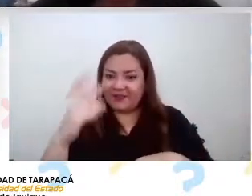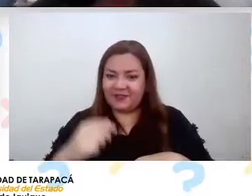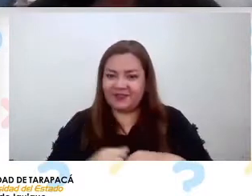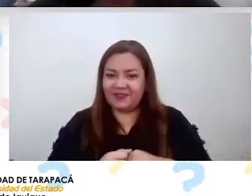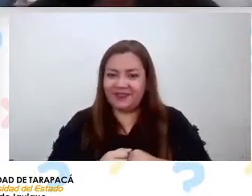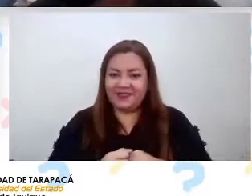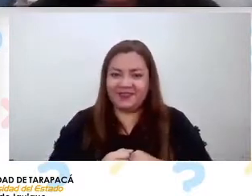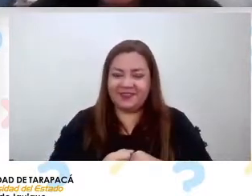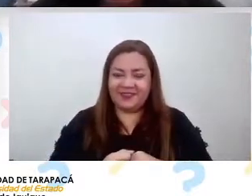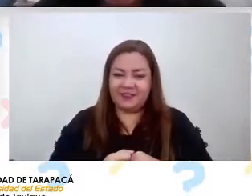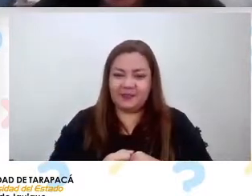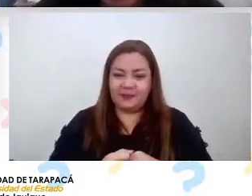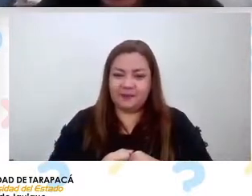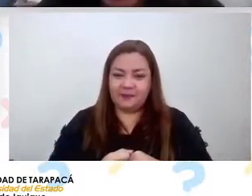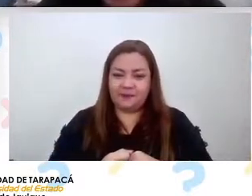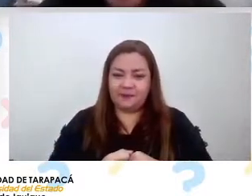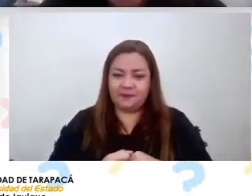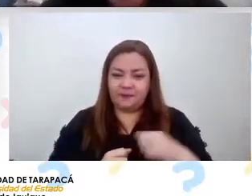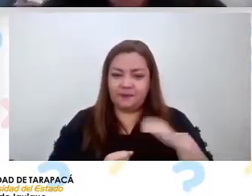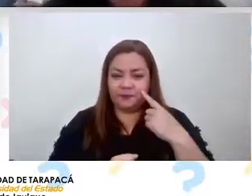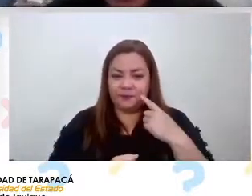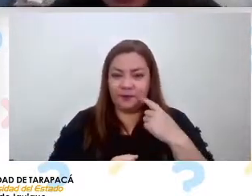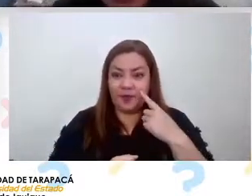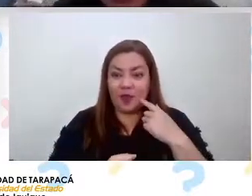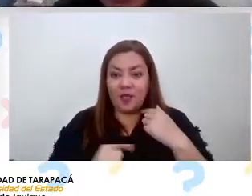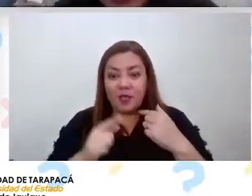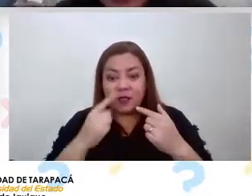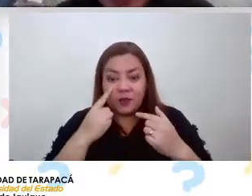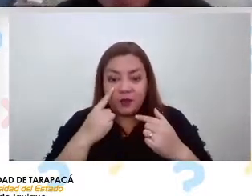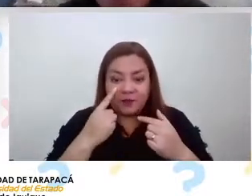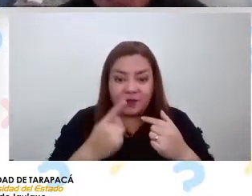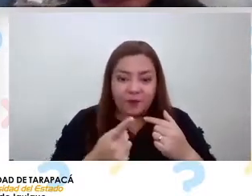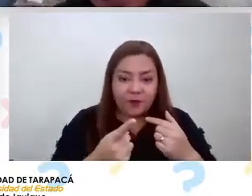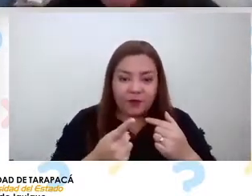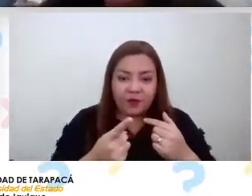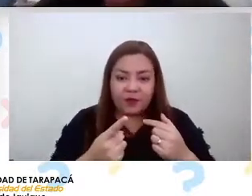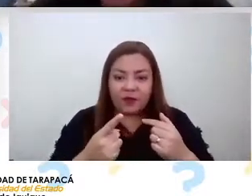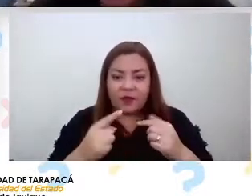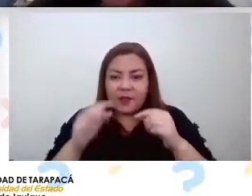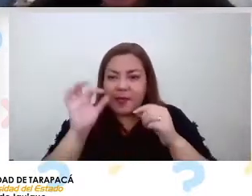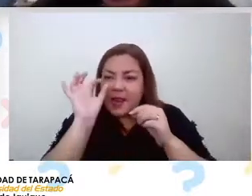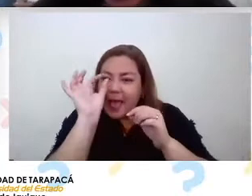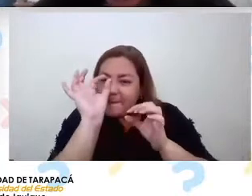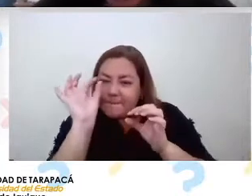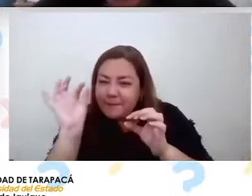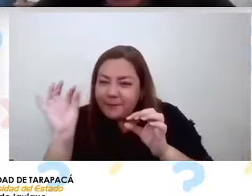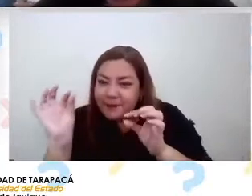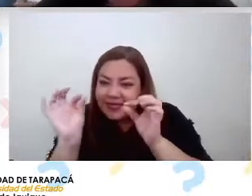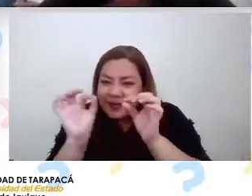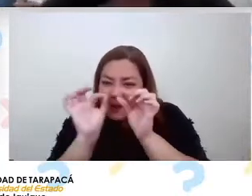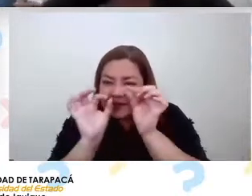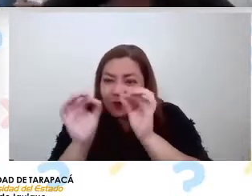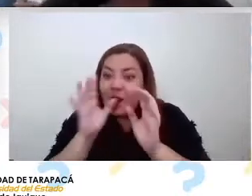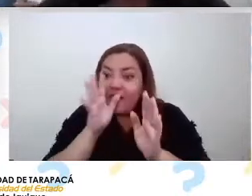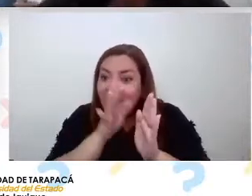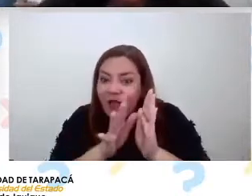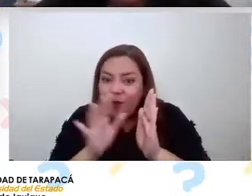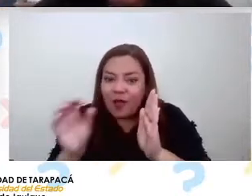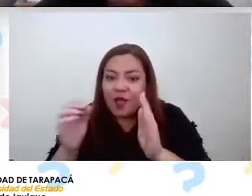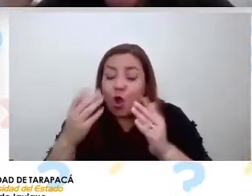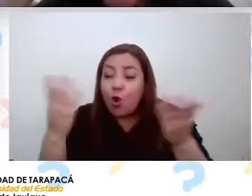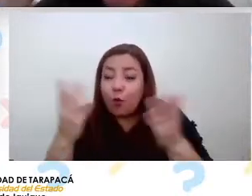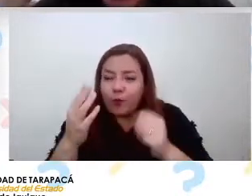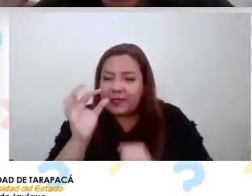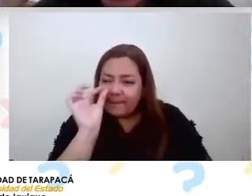de esta de esta captura y lo que vemos son estas mini partículas que yo le hablaba o sea como estas